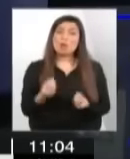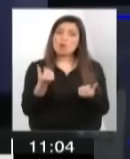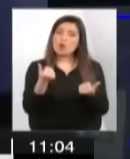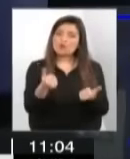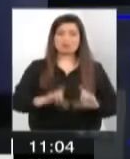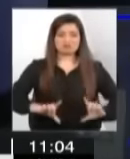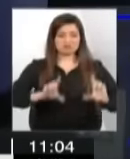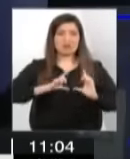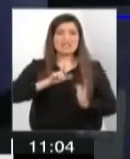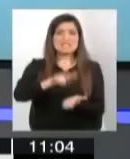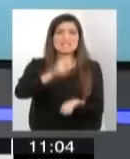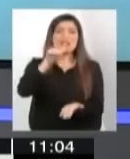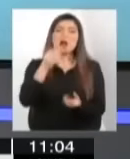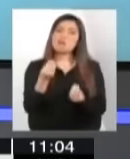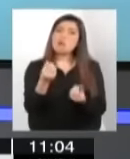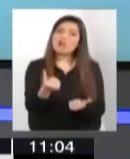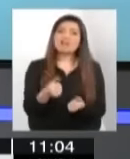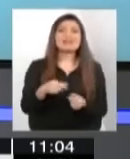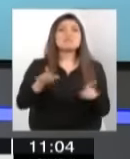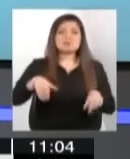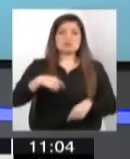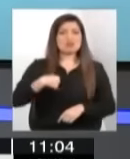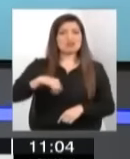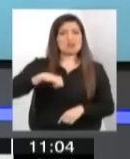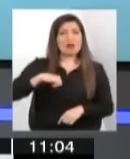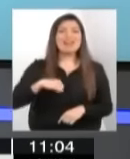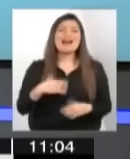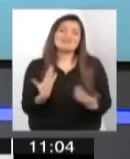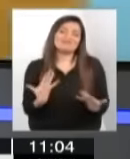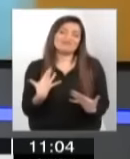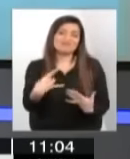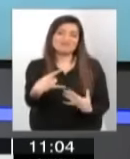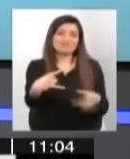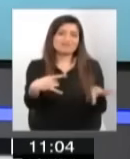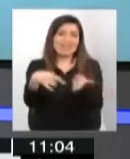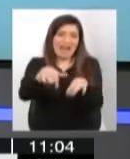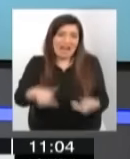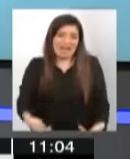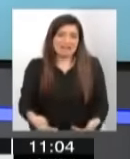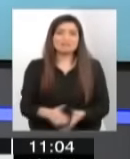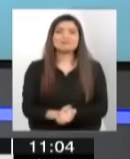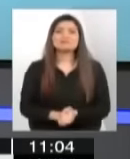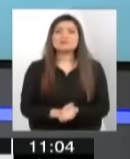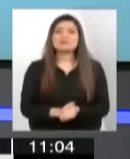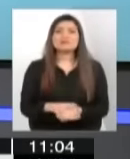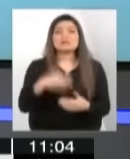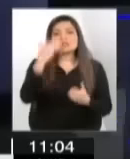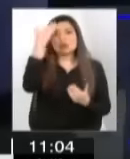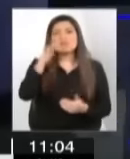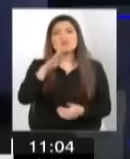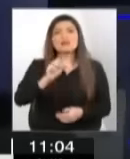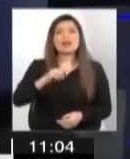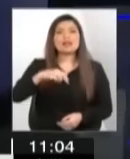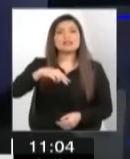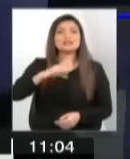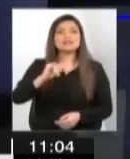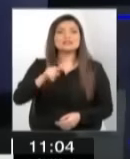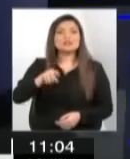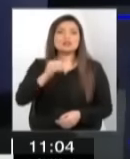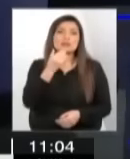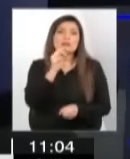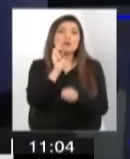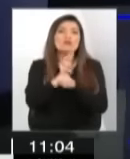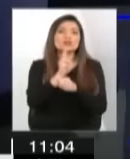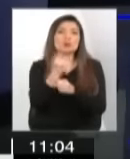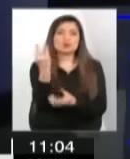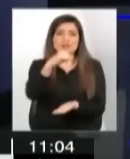Titulada con nota 7. Un Pablo Millas cualquiera. Por eso estamos acá. Saludamos a Francisco Estrada, quien es académico también de la Universidad Central y es